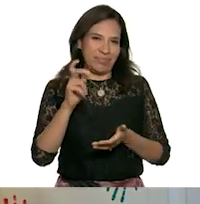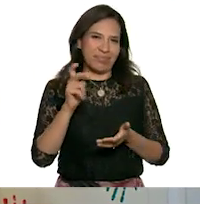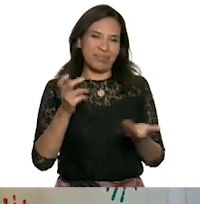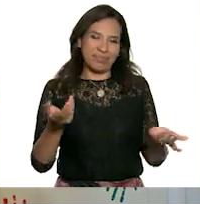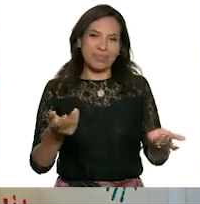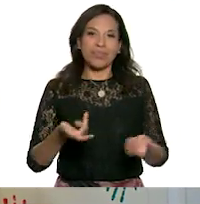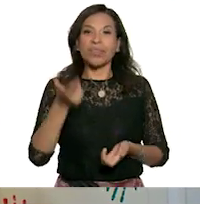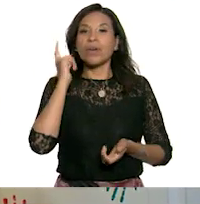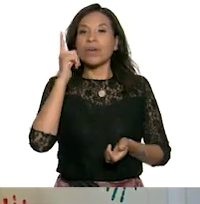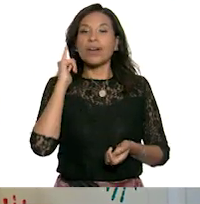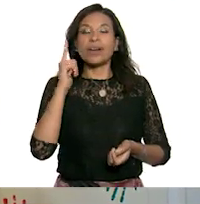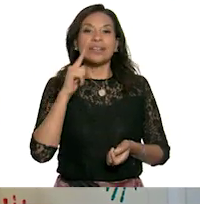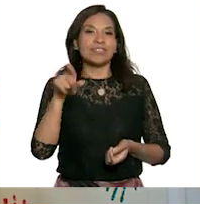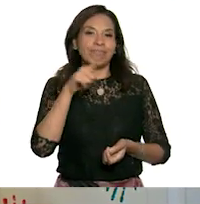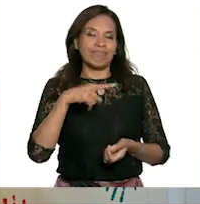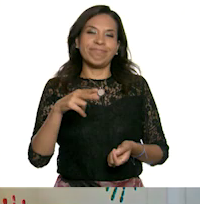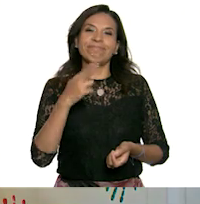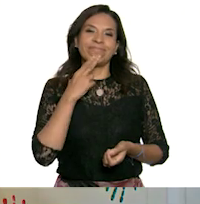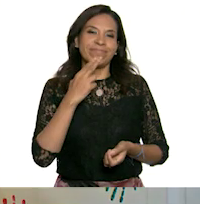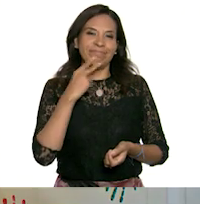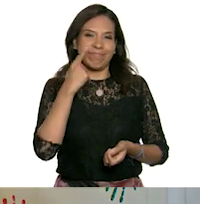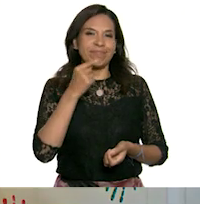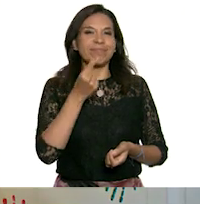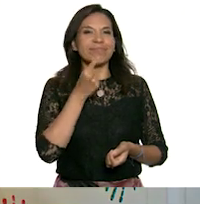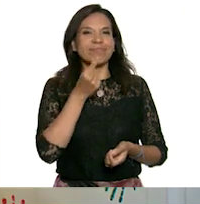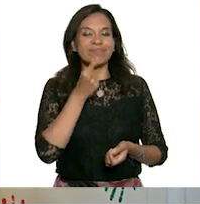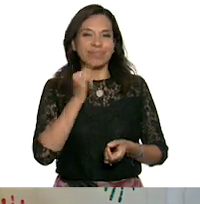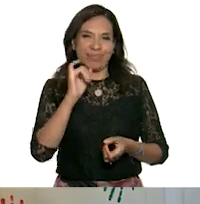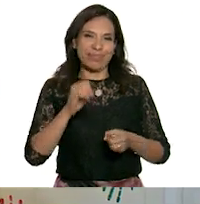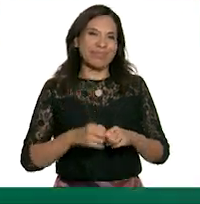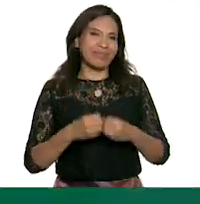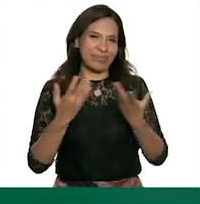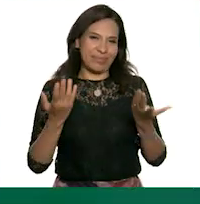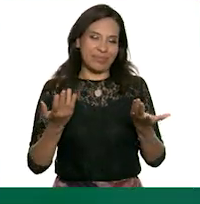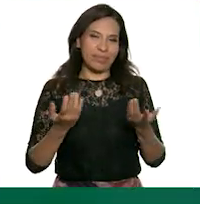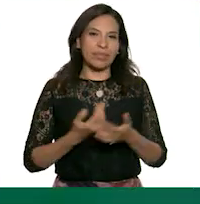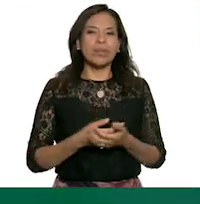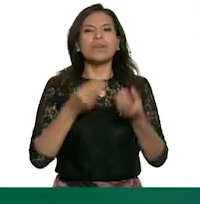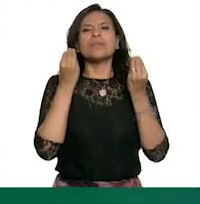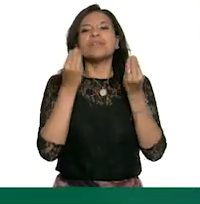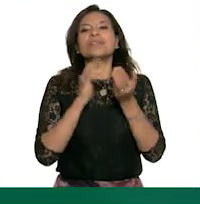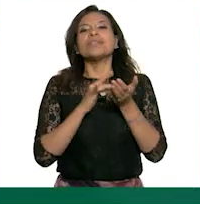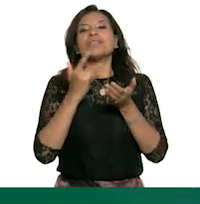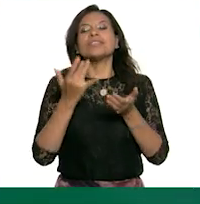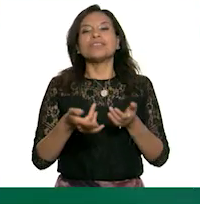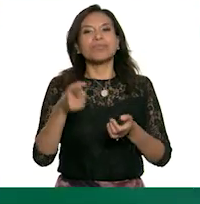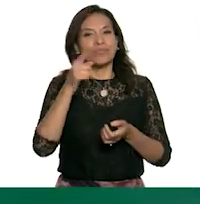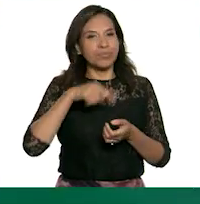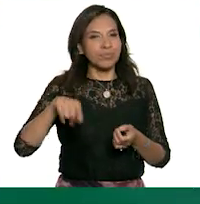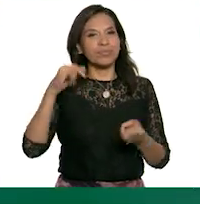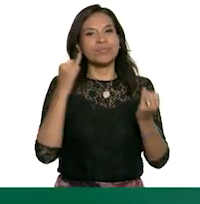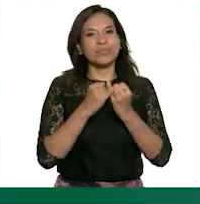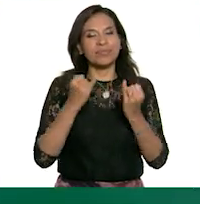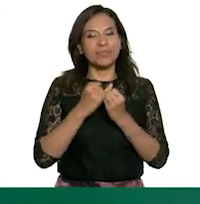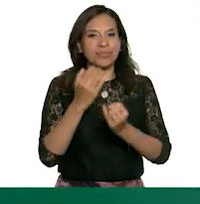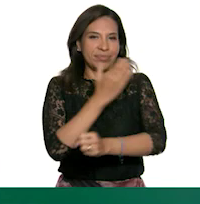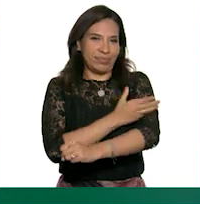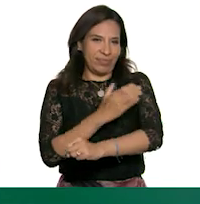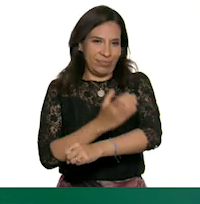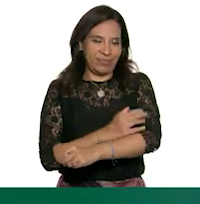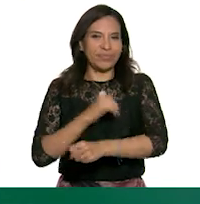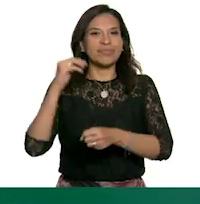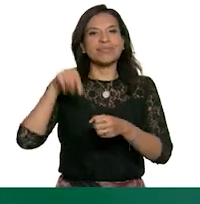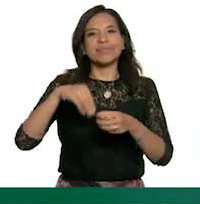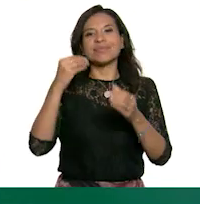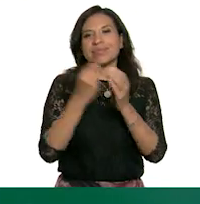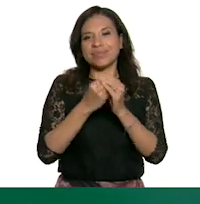espero que haya sido de utilidad para los niños ¡Claro que sí! y muchísimas gracias a ustedes también que nos acompañaron en la